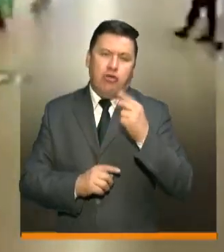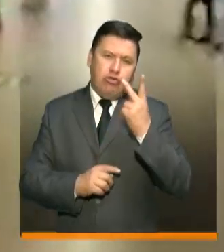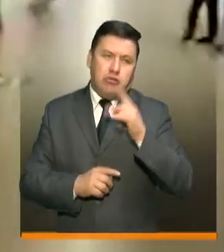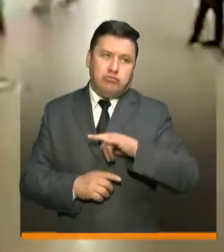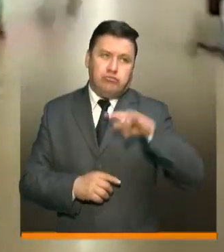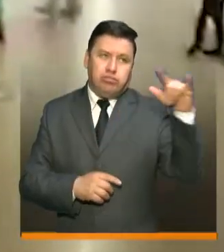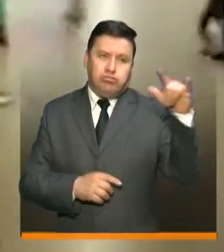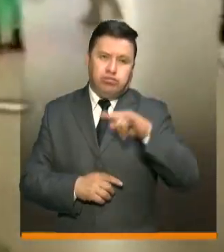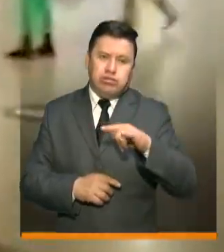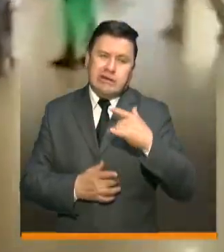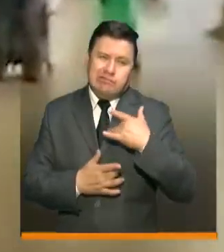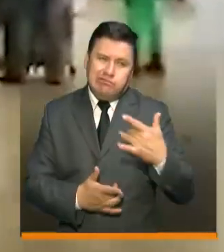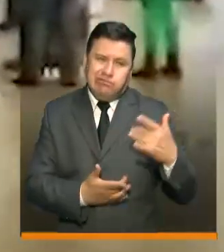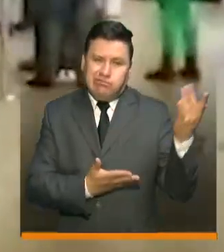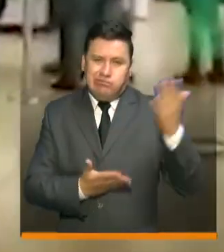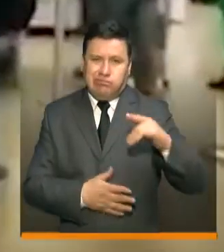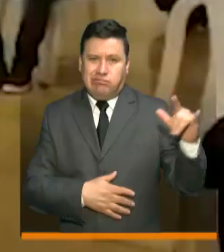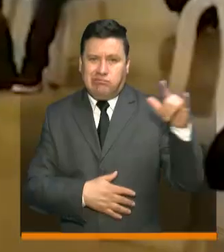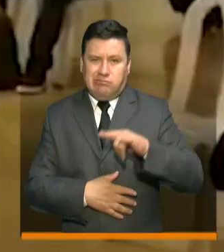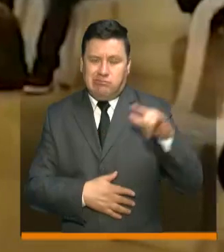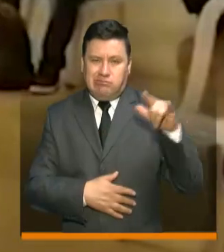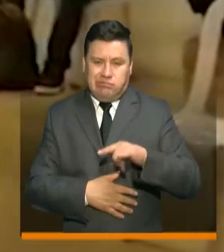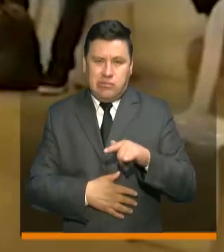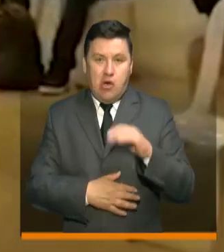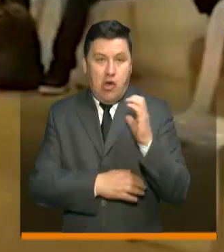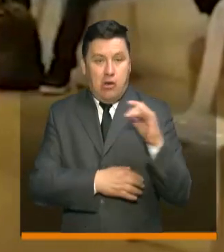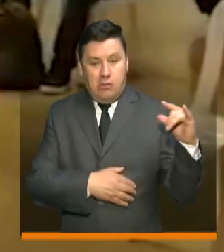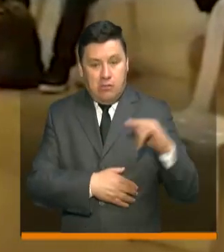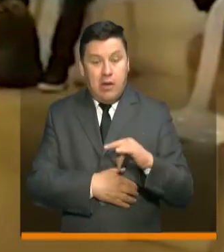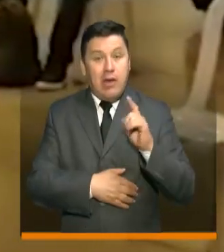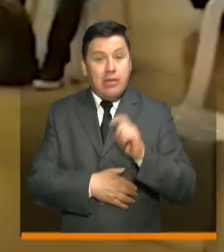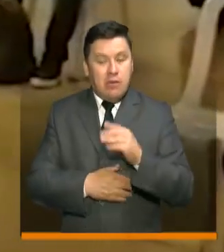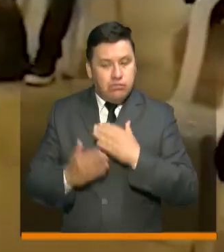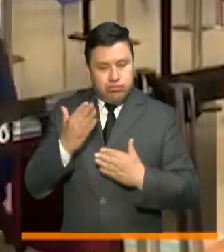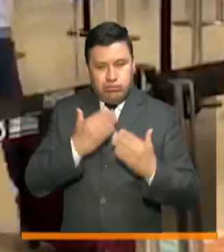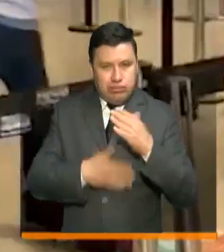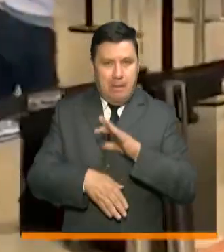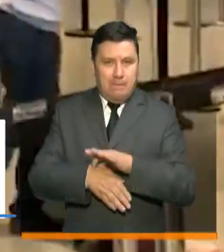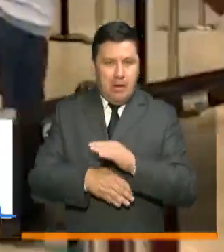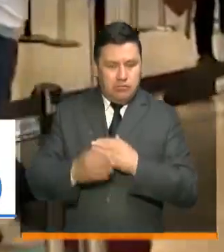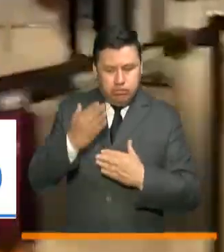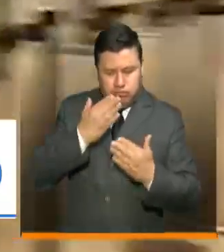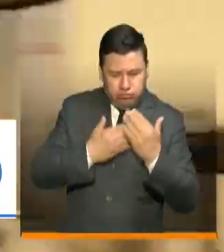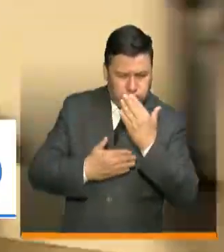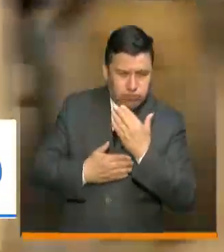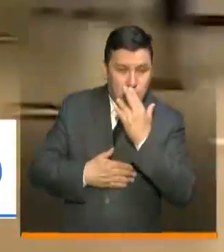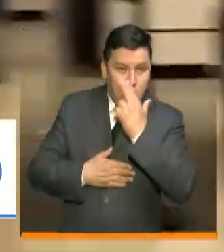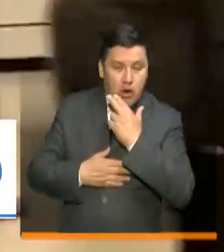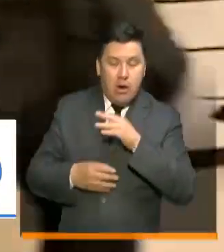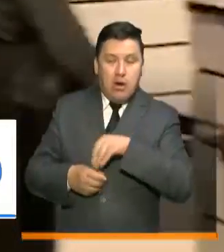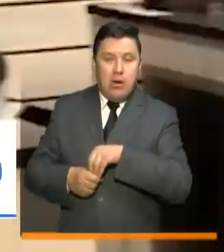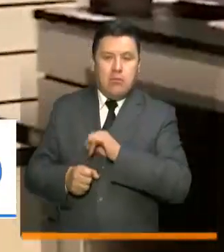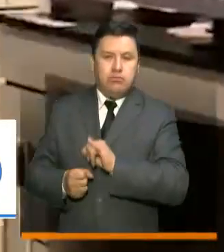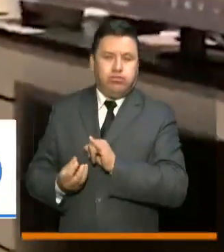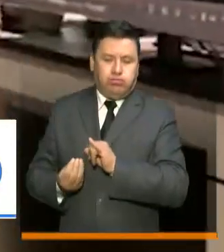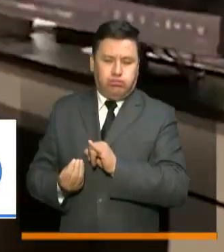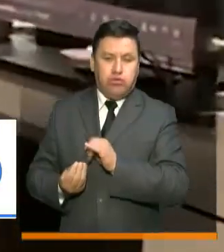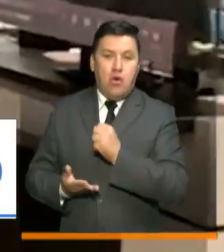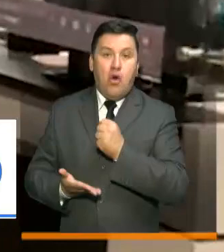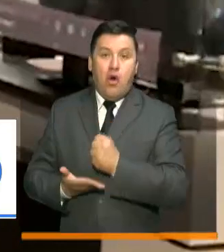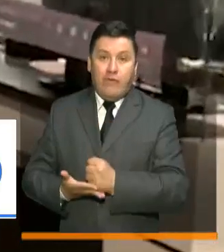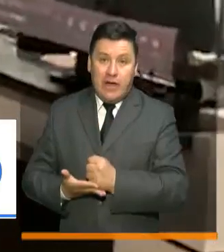carácter humanitario. Los ciudadanos que regresan al país deben ser valorados por médicos y cumplir el aislamiento preventivo